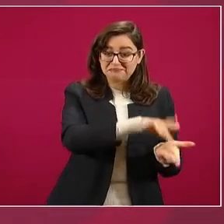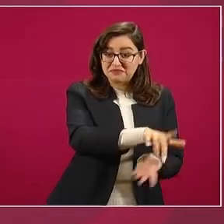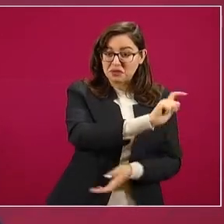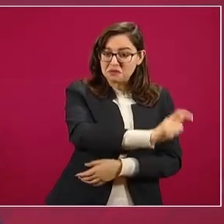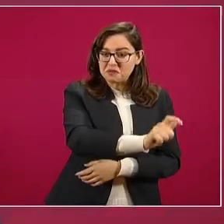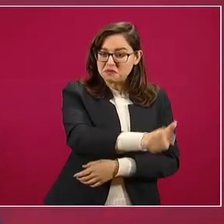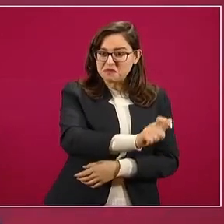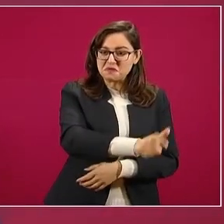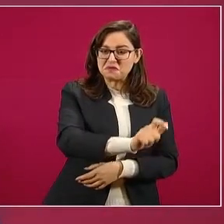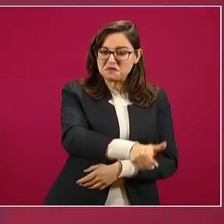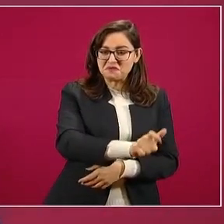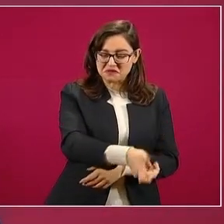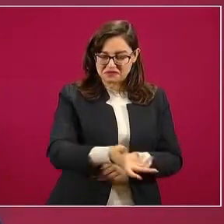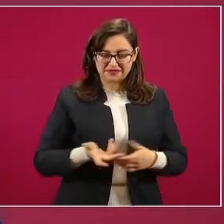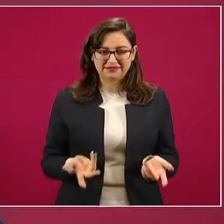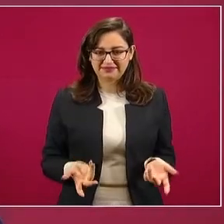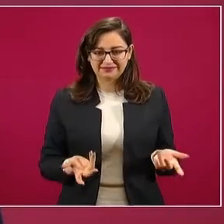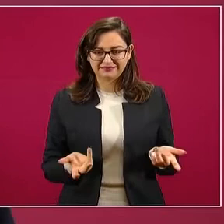financiando.